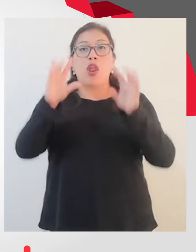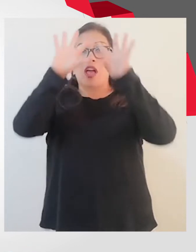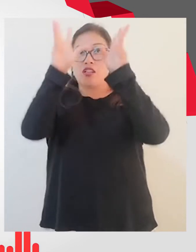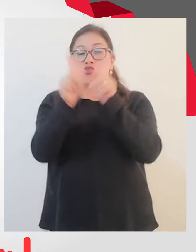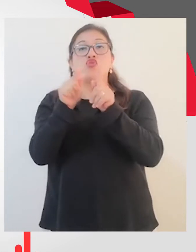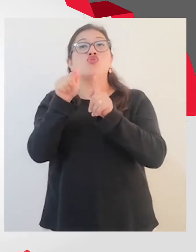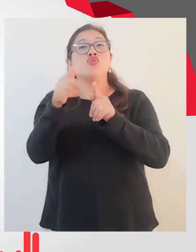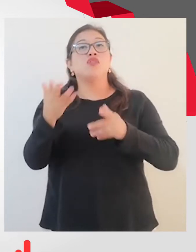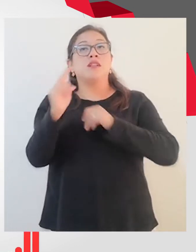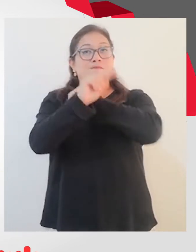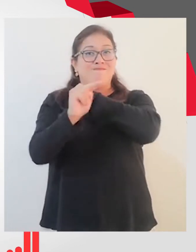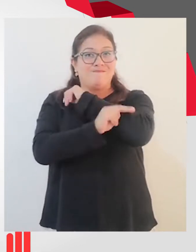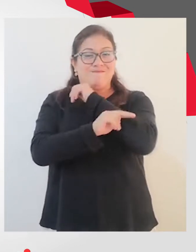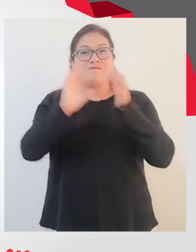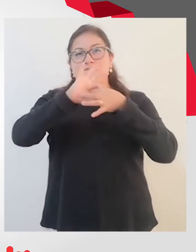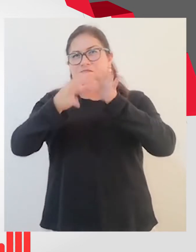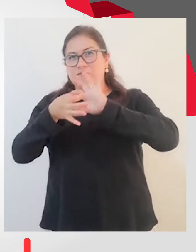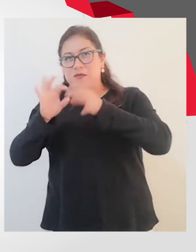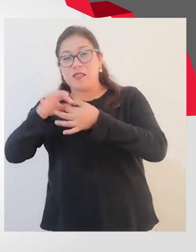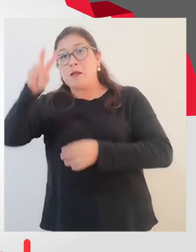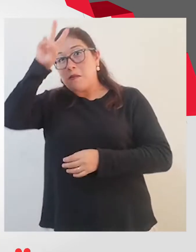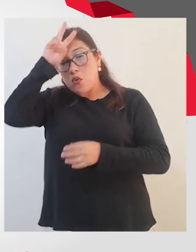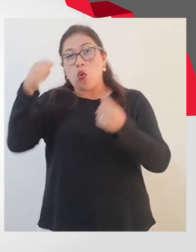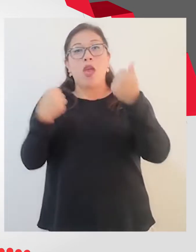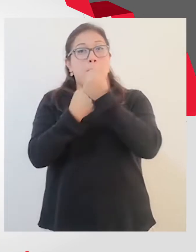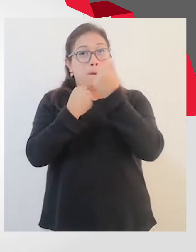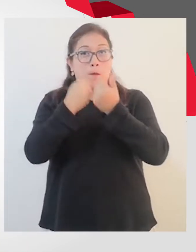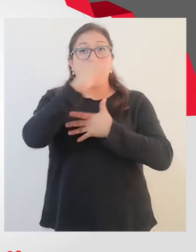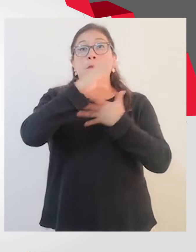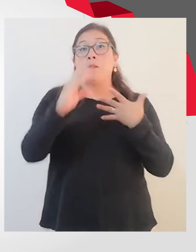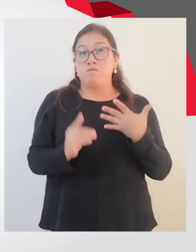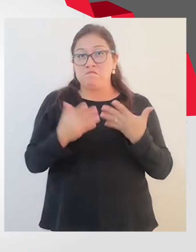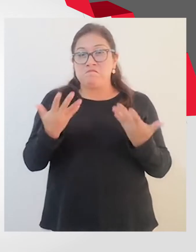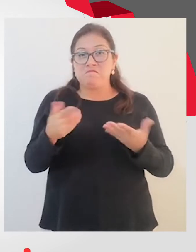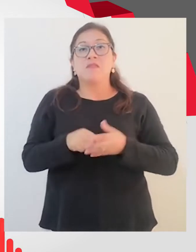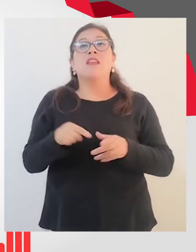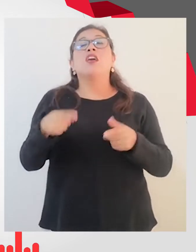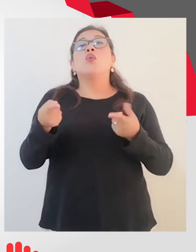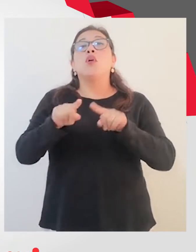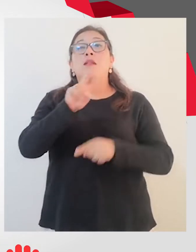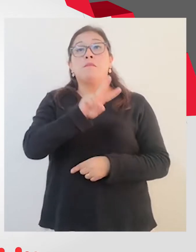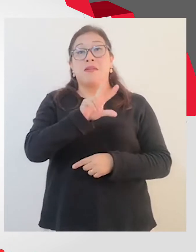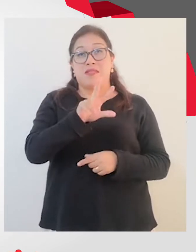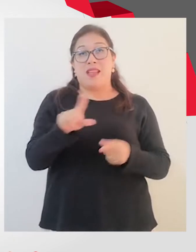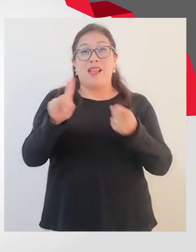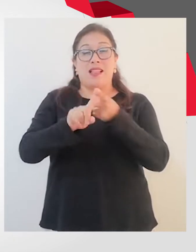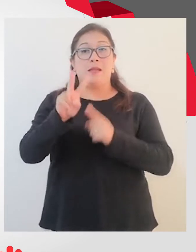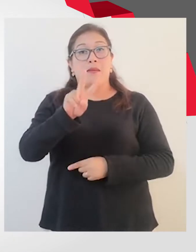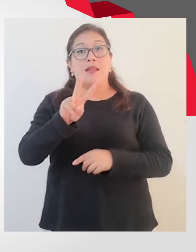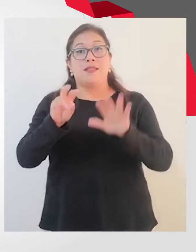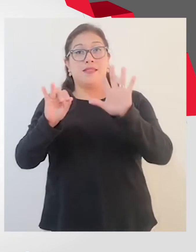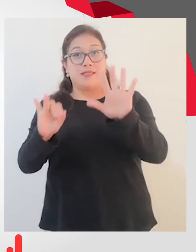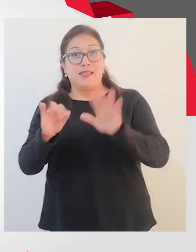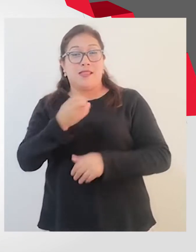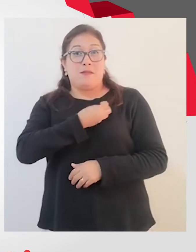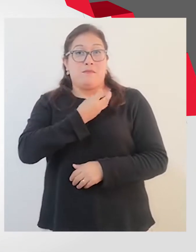Asociación Nacional Paralímpica del Perú con el apoyo del Conadis, el mismo que se llevará a cabo del 23 al 27